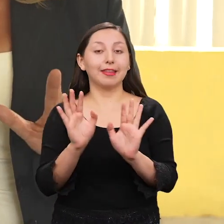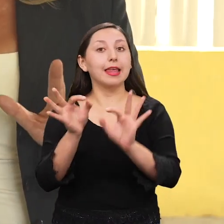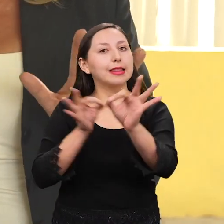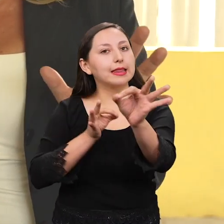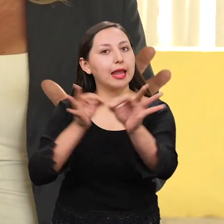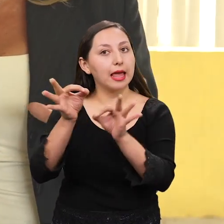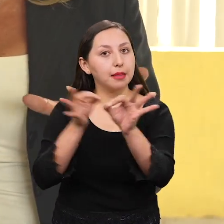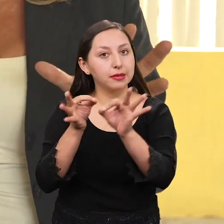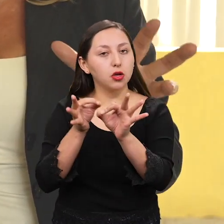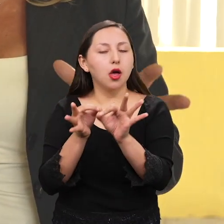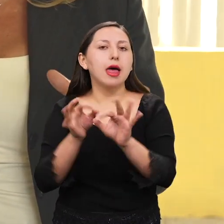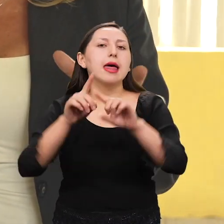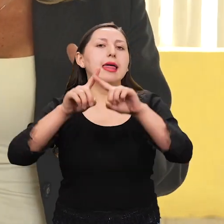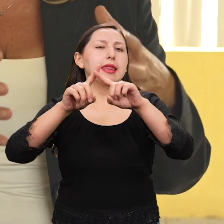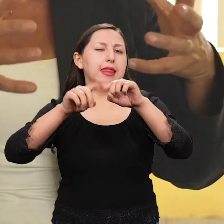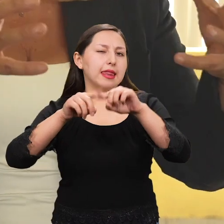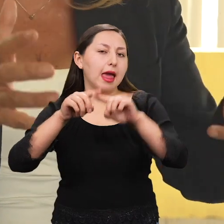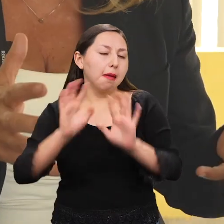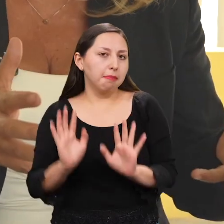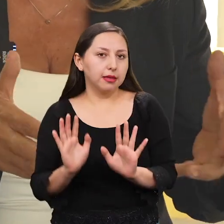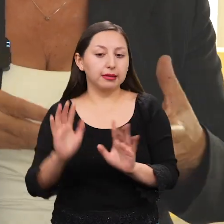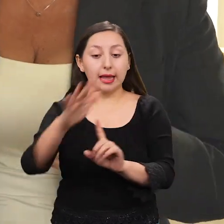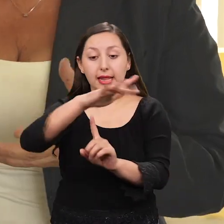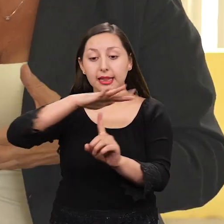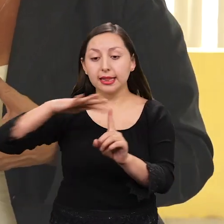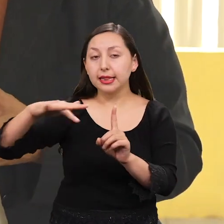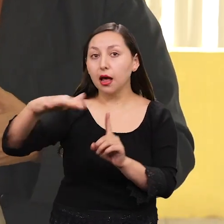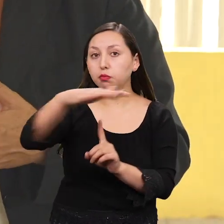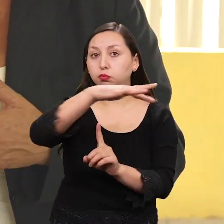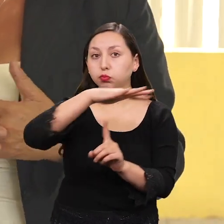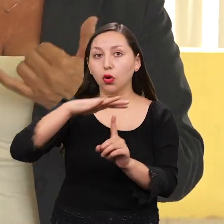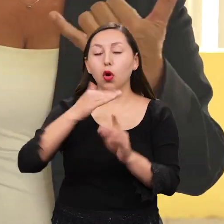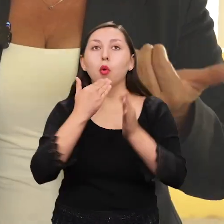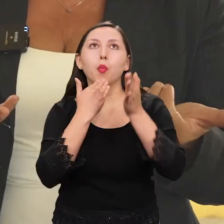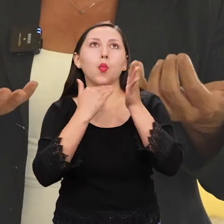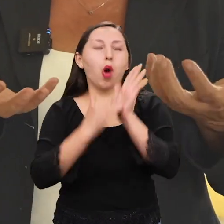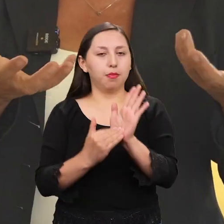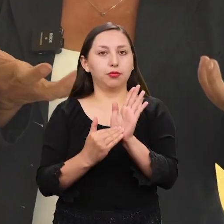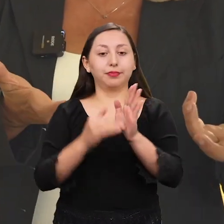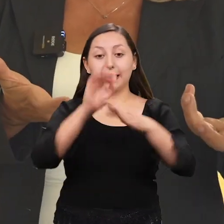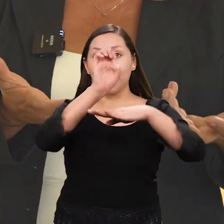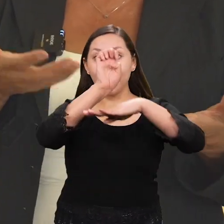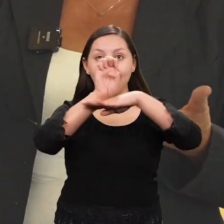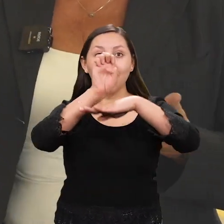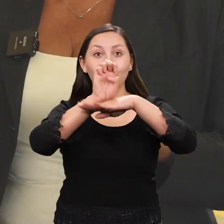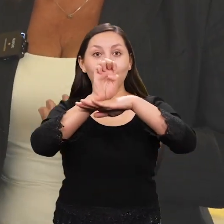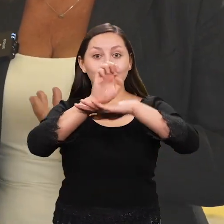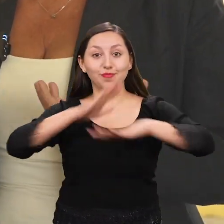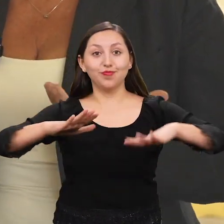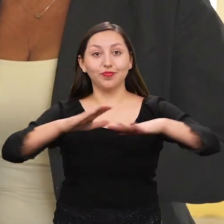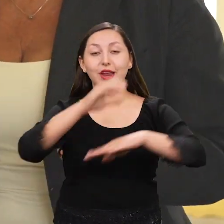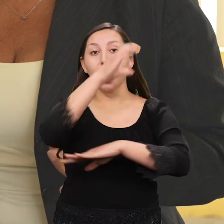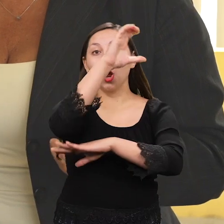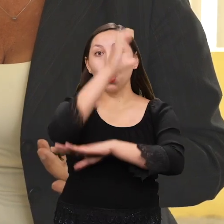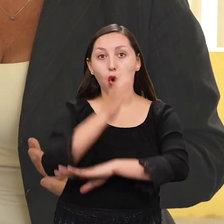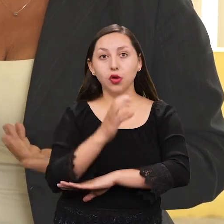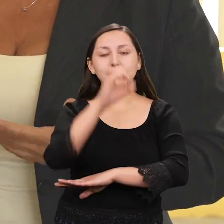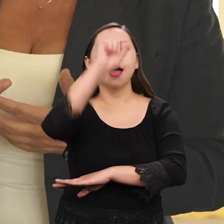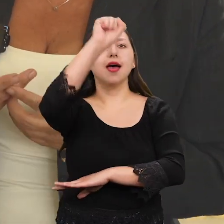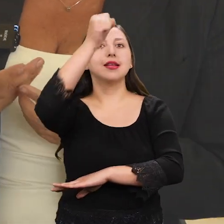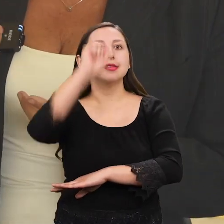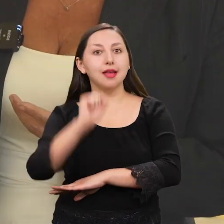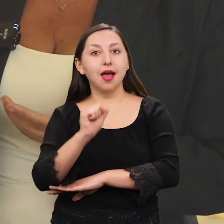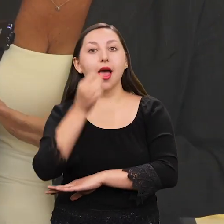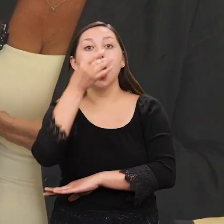dependiendo de las necesidades lingüísticas de cada región. Por decirte algo, aquí en el Ecuador tenemos costa, sierra y oriente.